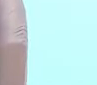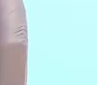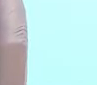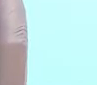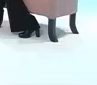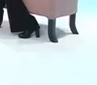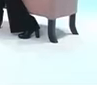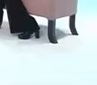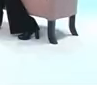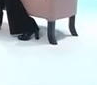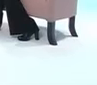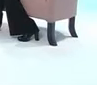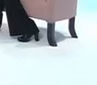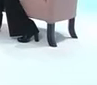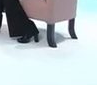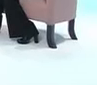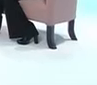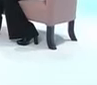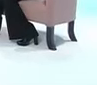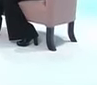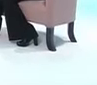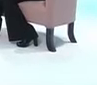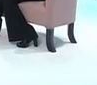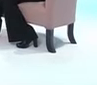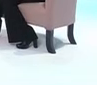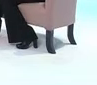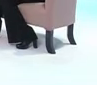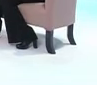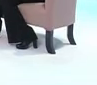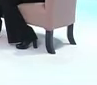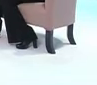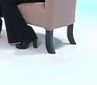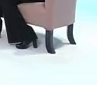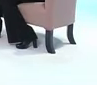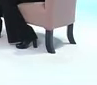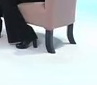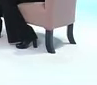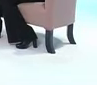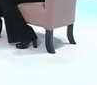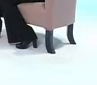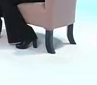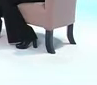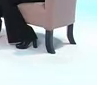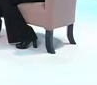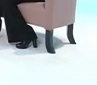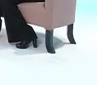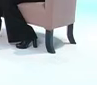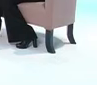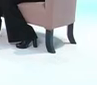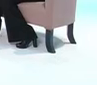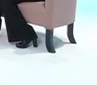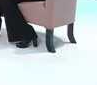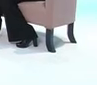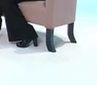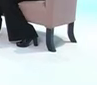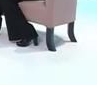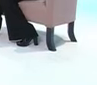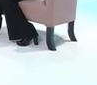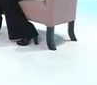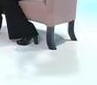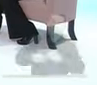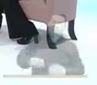¿Qué tal? ¿Origando Rodríguez? ¿Qué tal, Rafael? Sí, señor. Bueno, cuéntenos cómo logró usted acceder